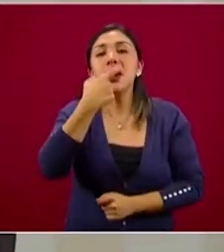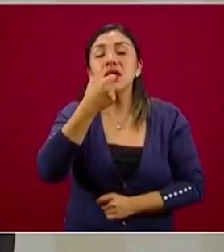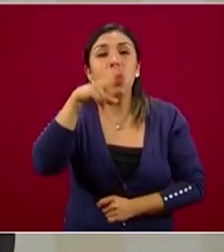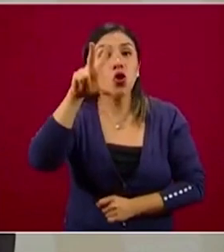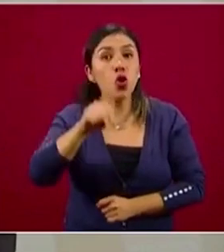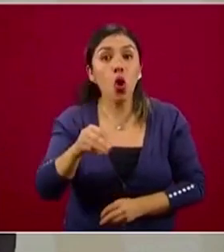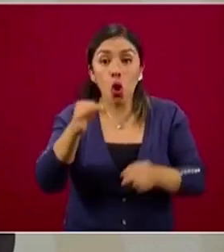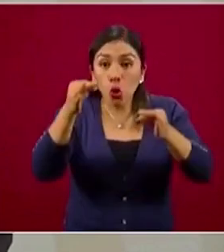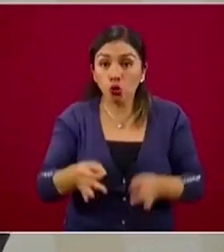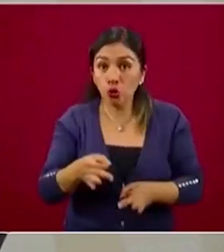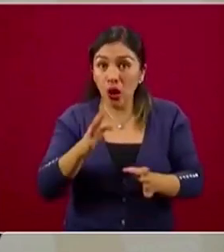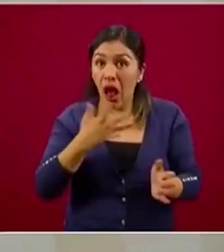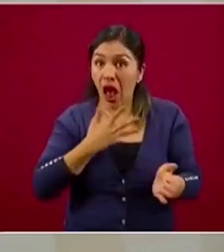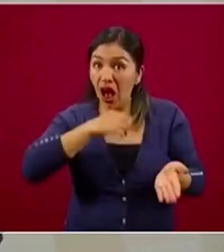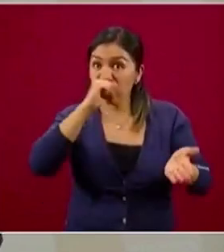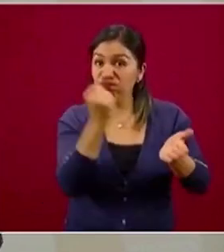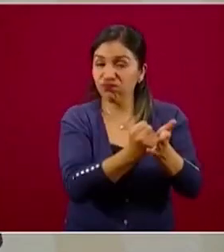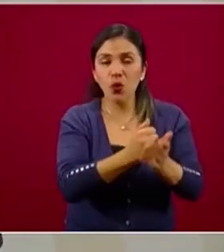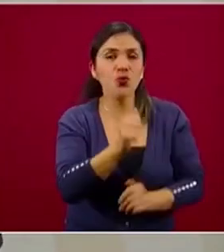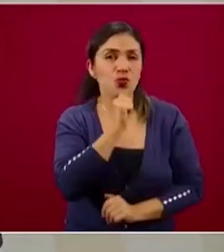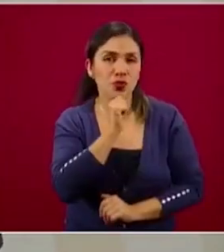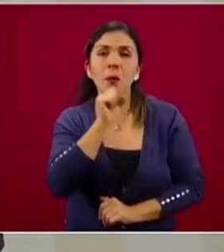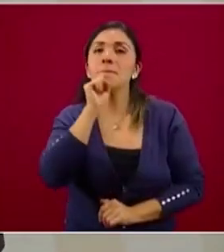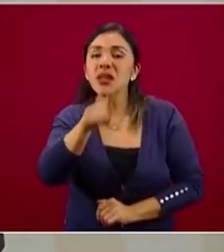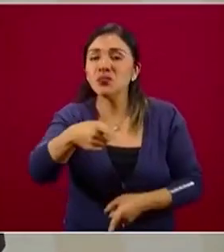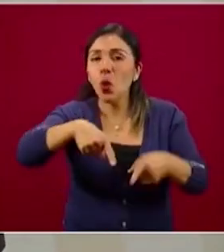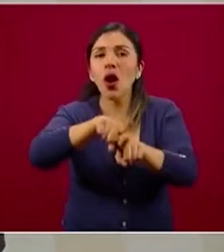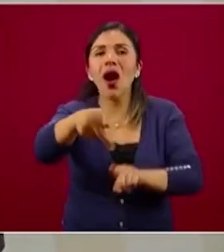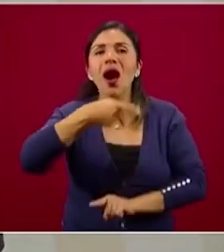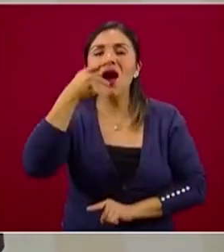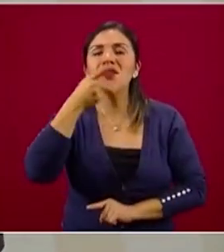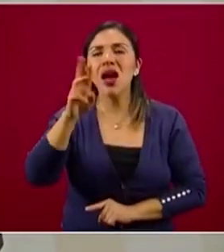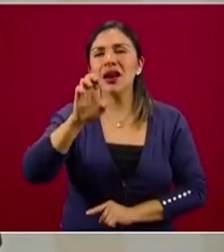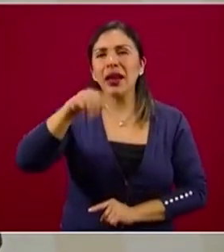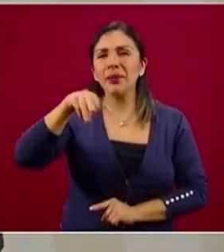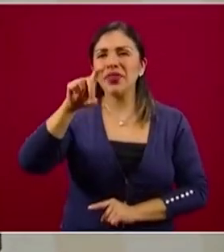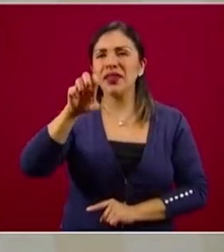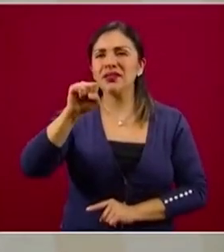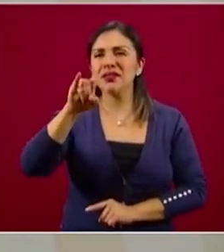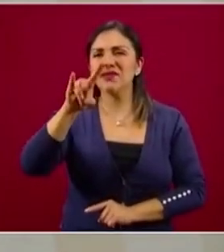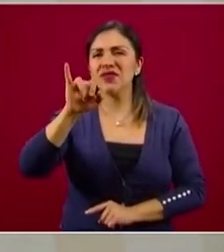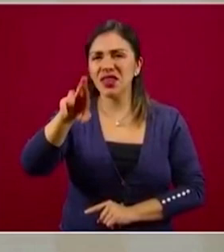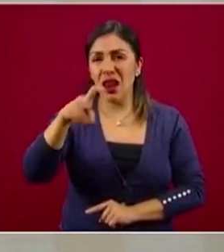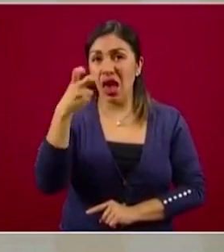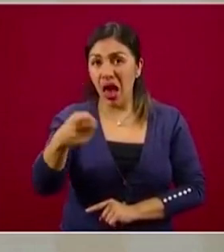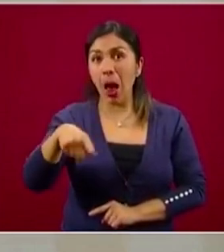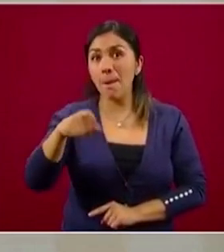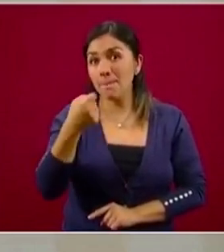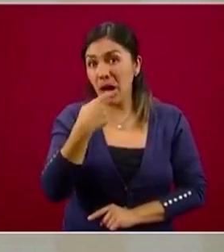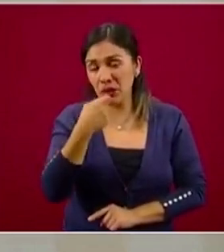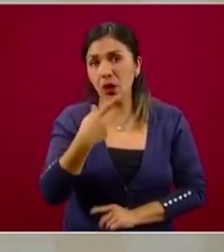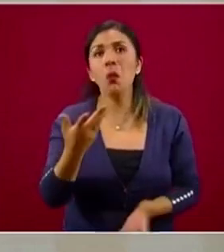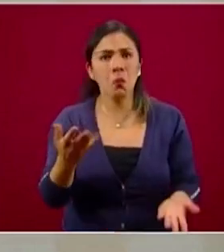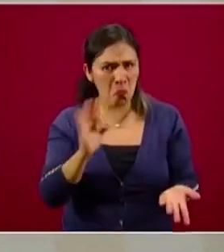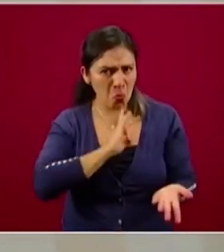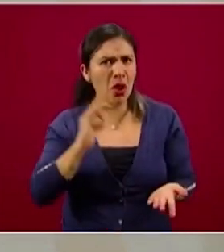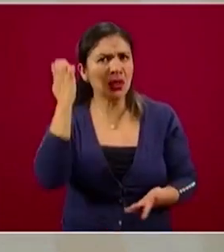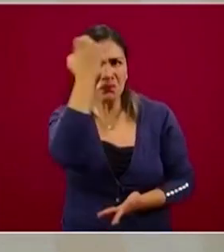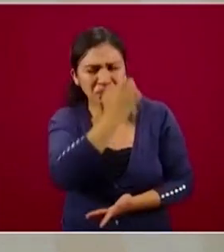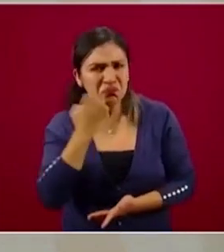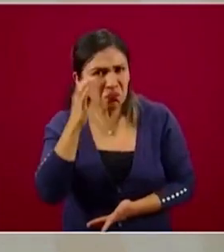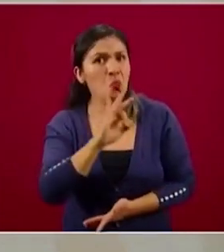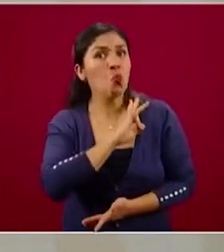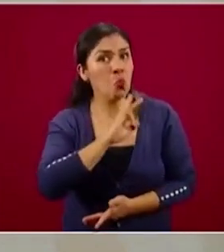comprobada. Es el caso de Rendecivir, este fármaco posiblemente es prometedor,